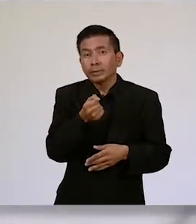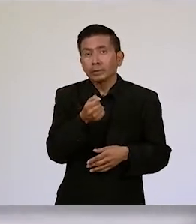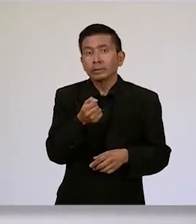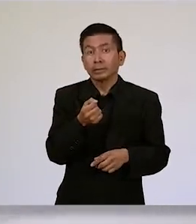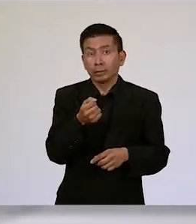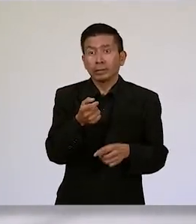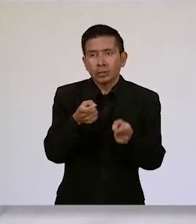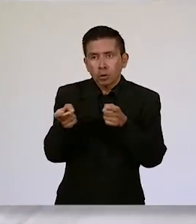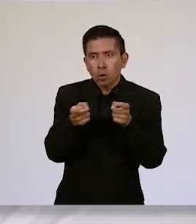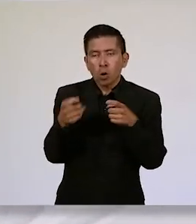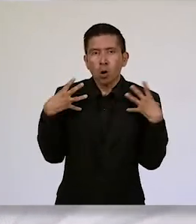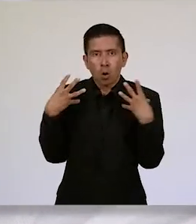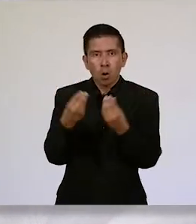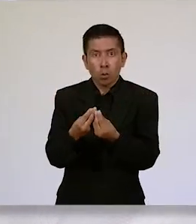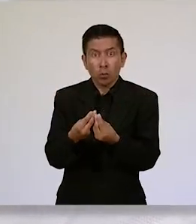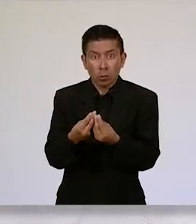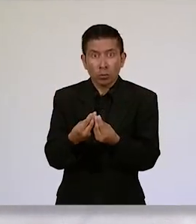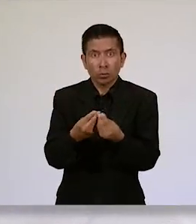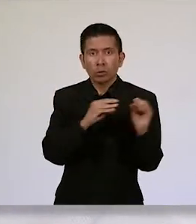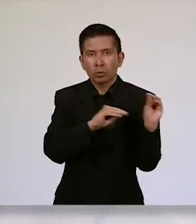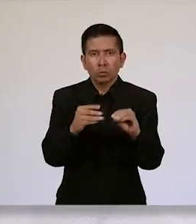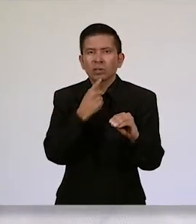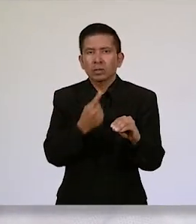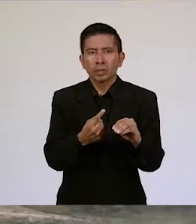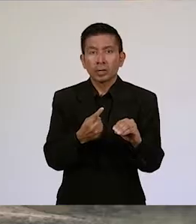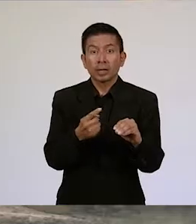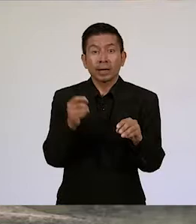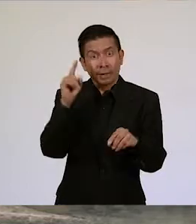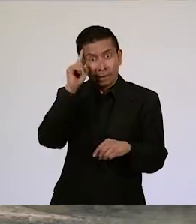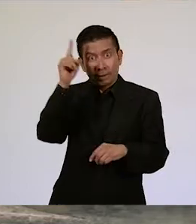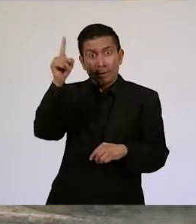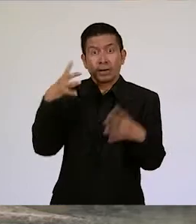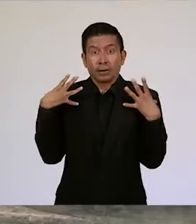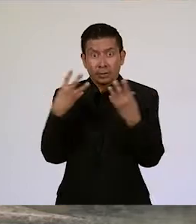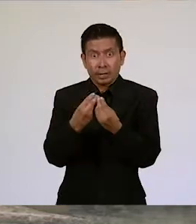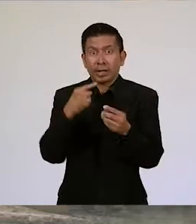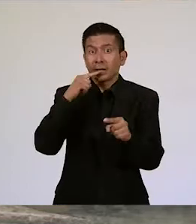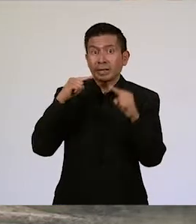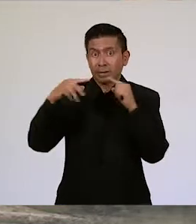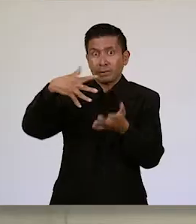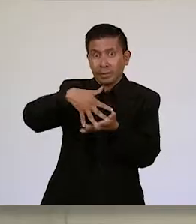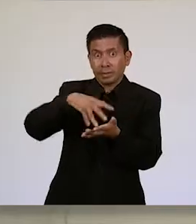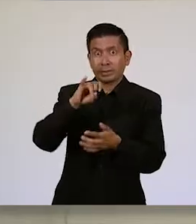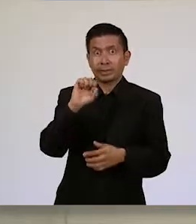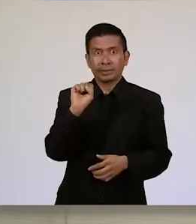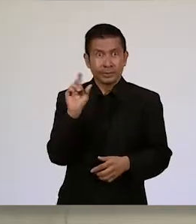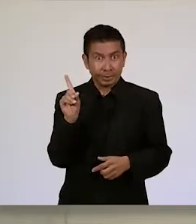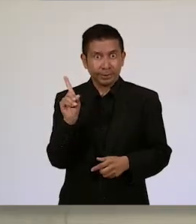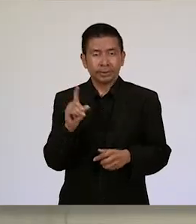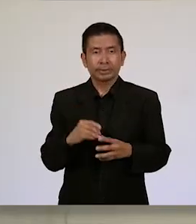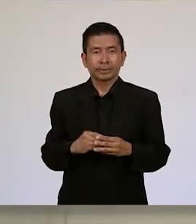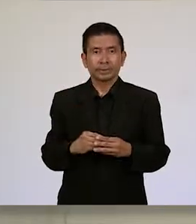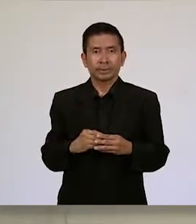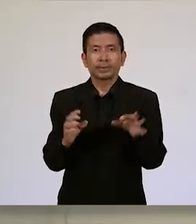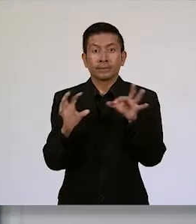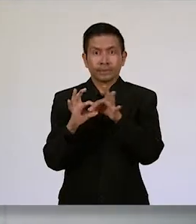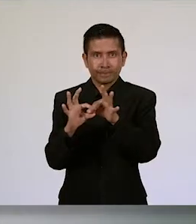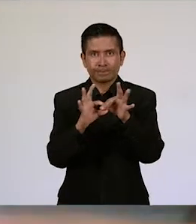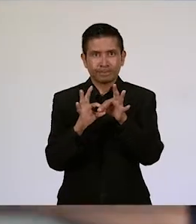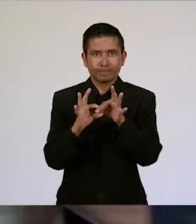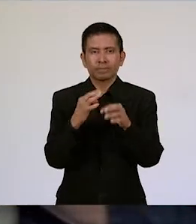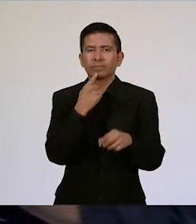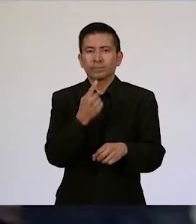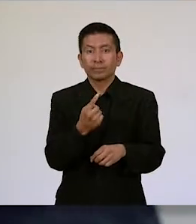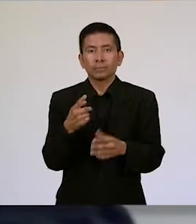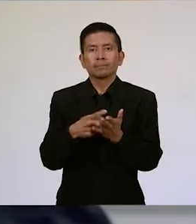y Contraloría Social, ejecutado por Iniciativa Social para la Democracia, ISD, en coordinación con